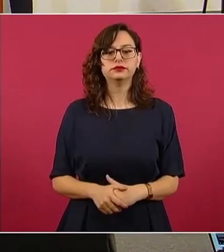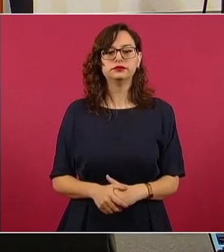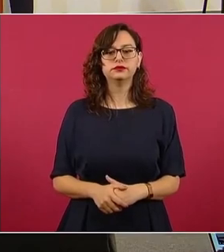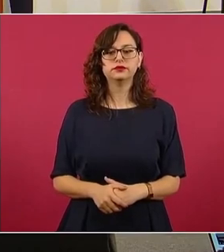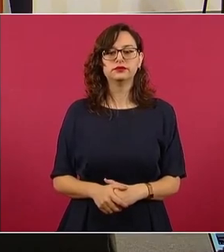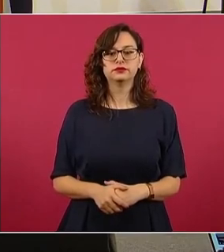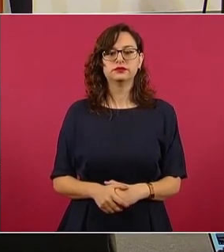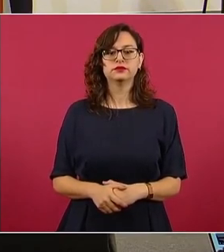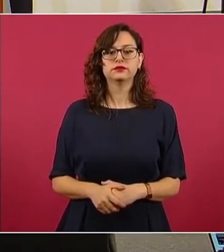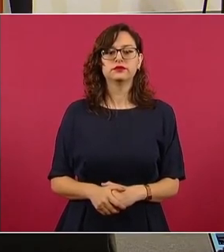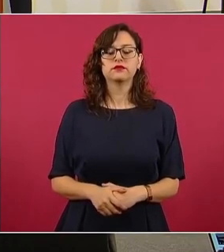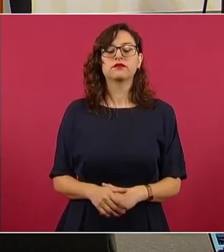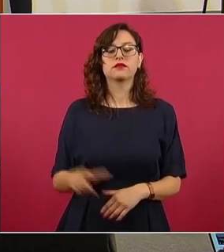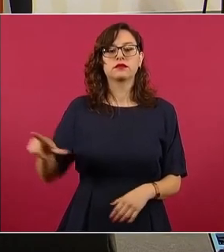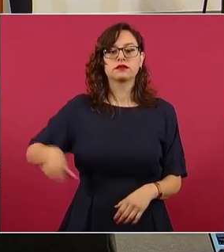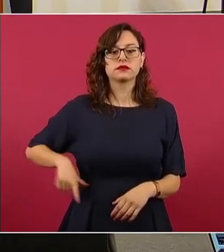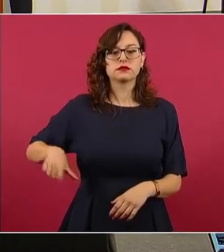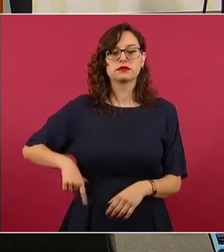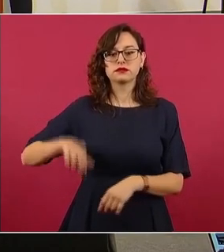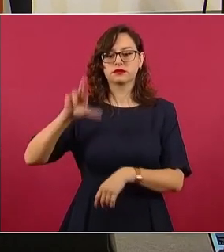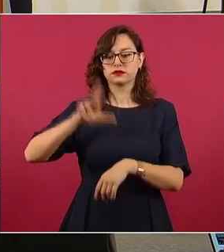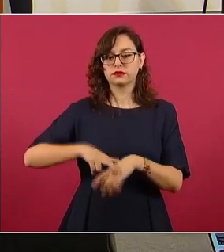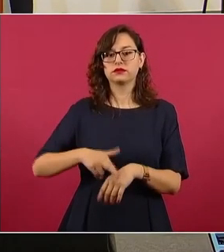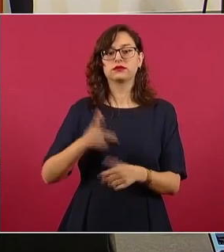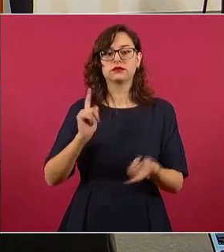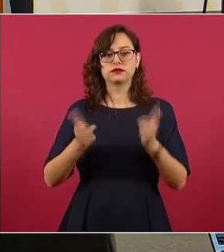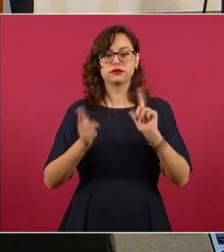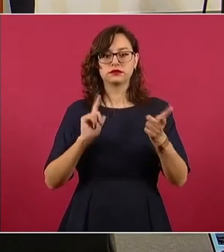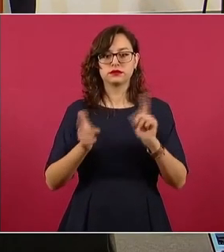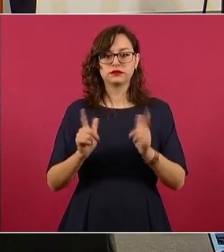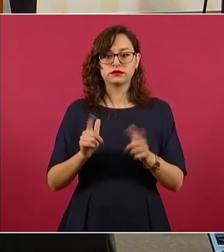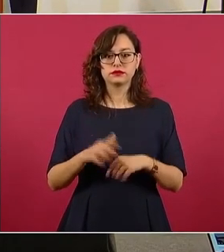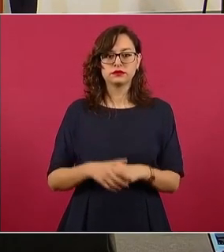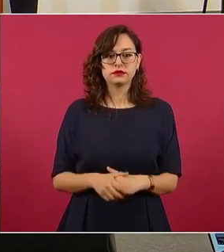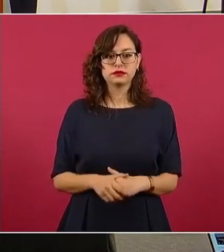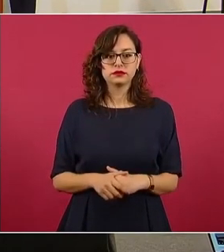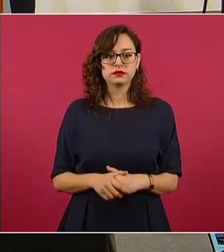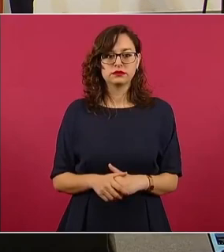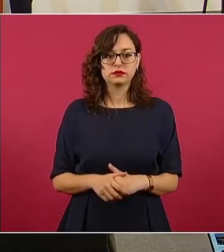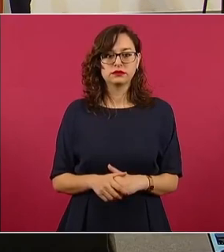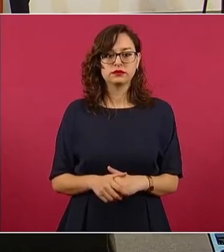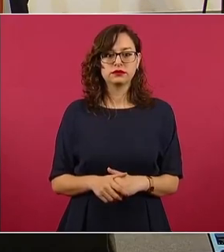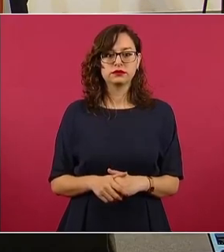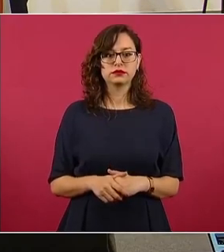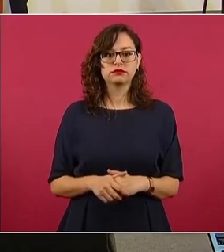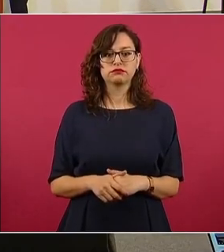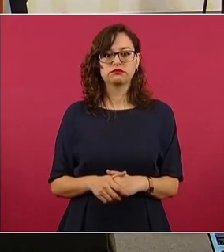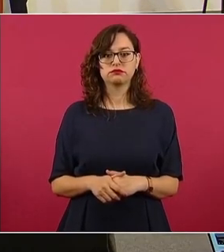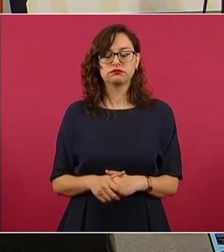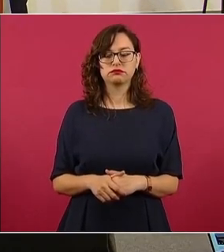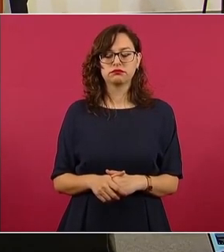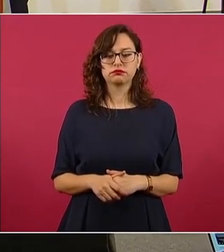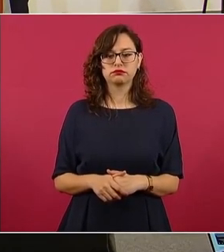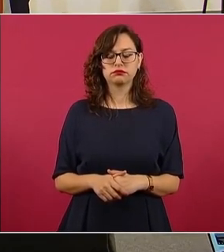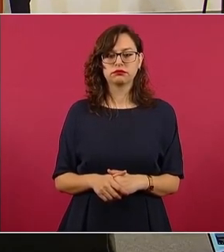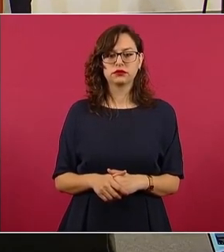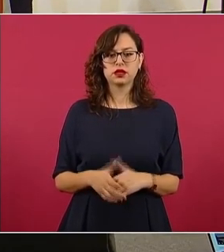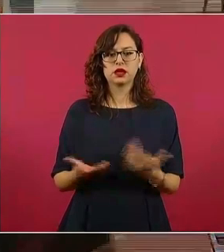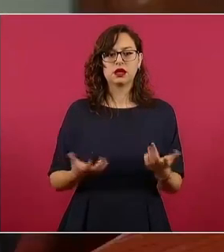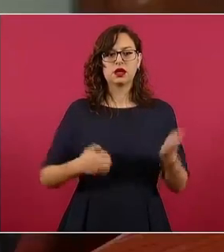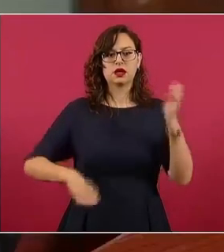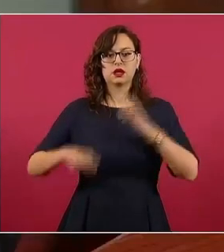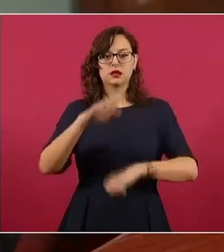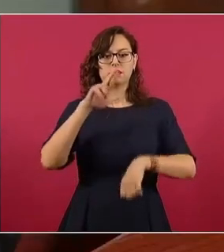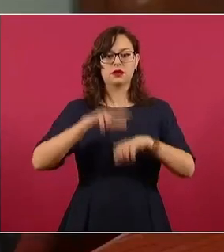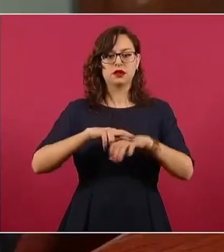El gobernador de Texas culpó al presidente Biden de las muertes de estos migrantes. El embajador de Estados Unidos se